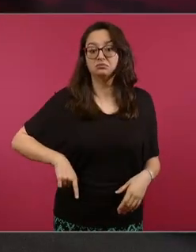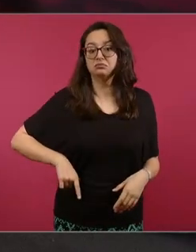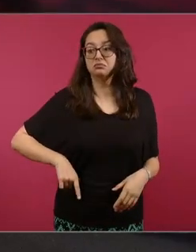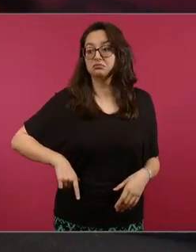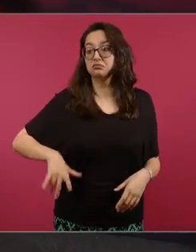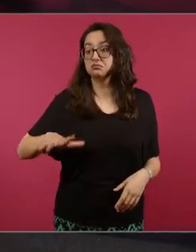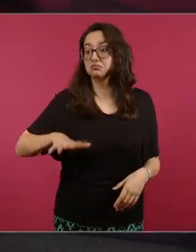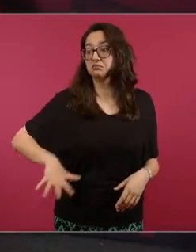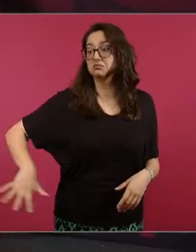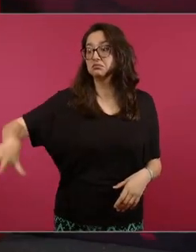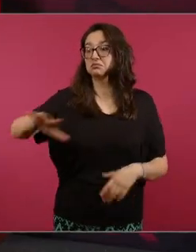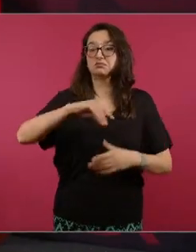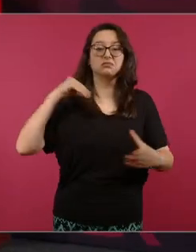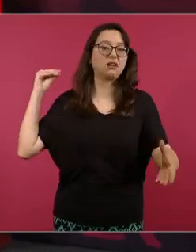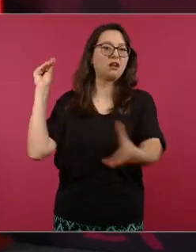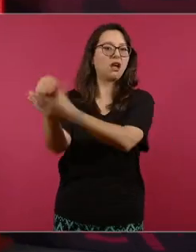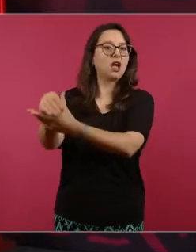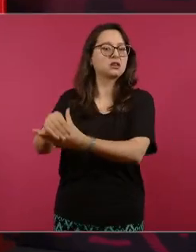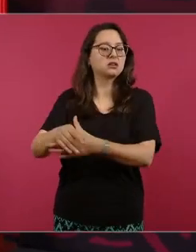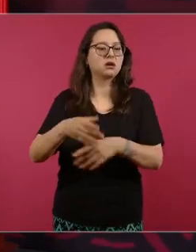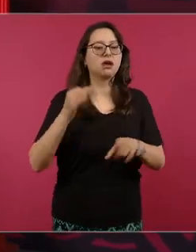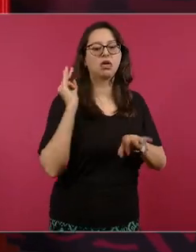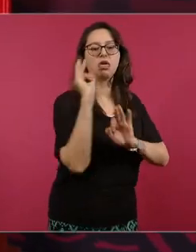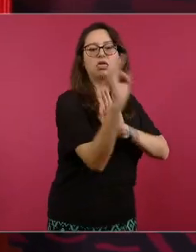este no atiendan este asunto